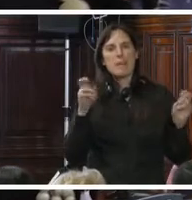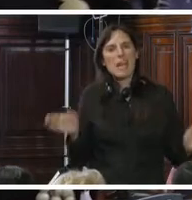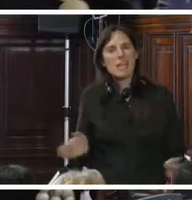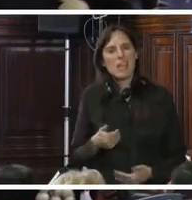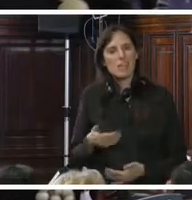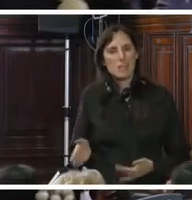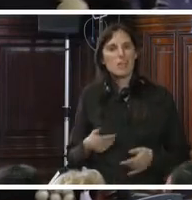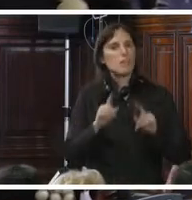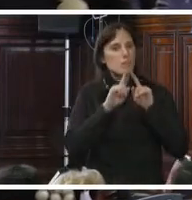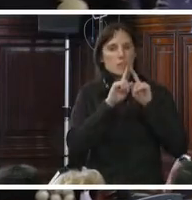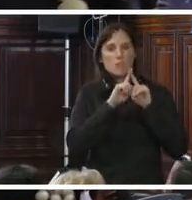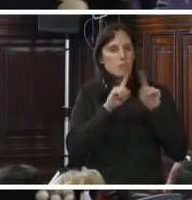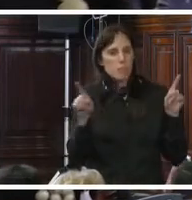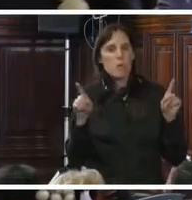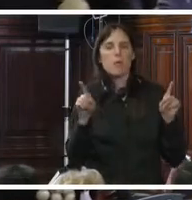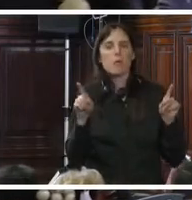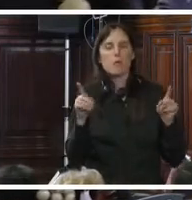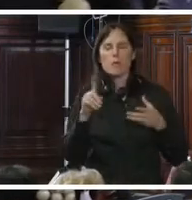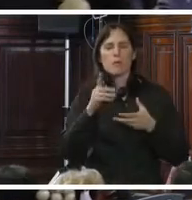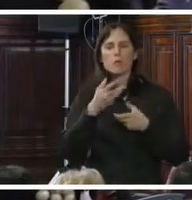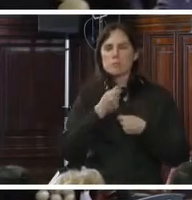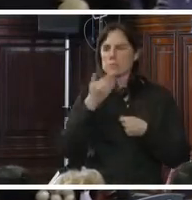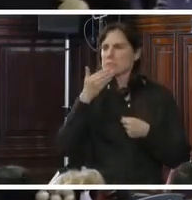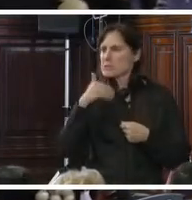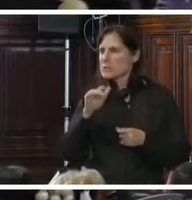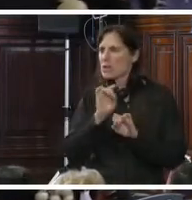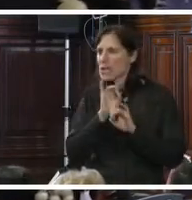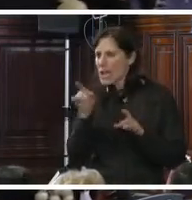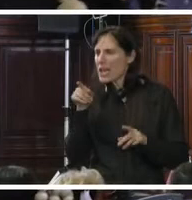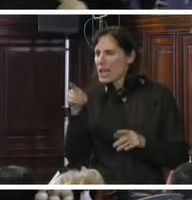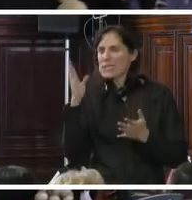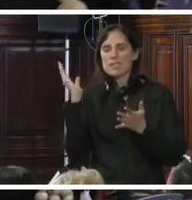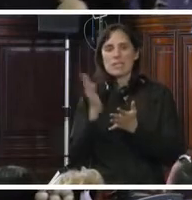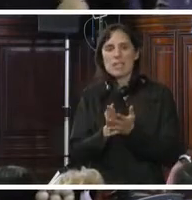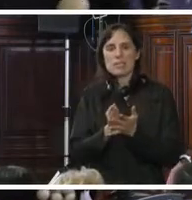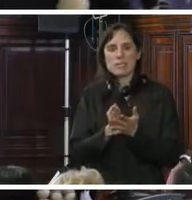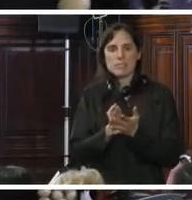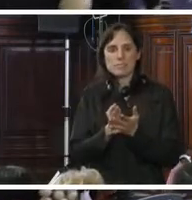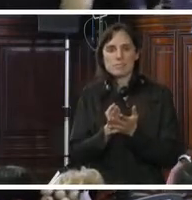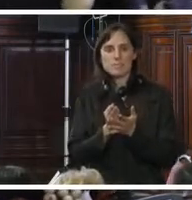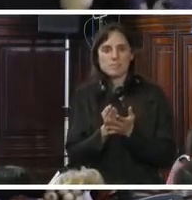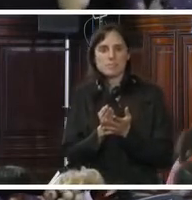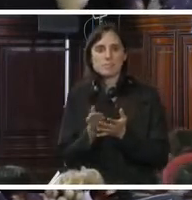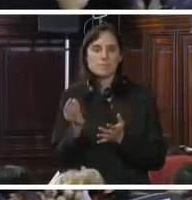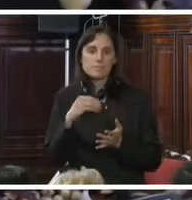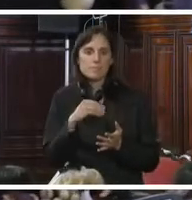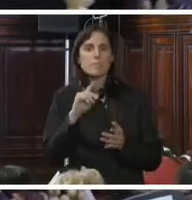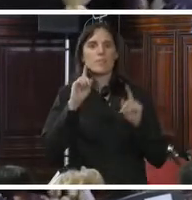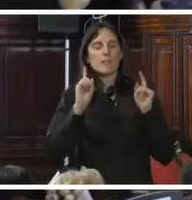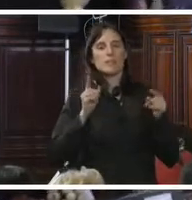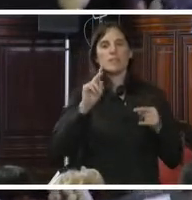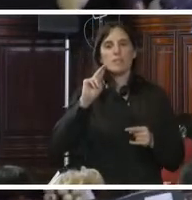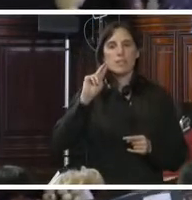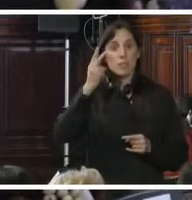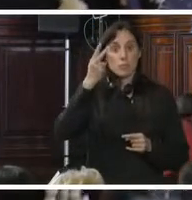tratamiento de los casos impide que los casos sean resueltos con sentencias condenatorias. En segundo lugar,